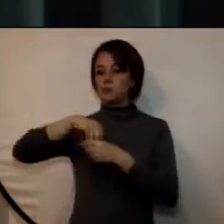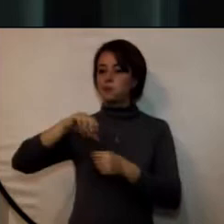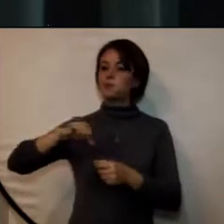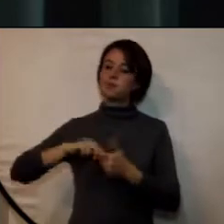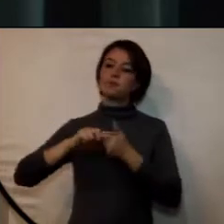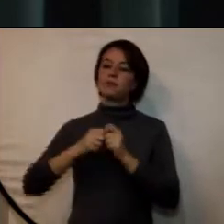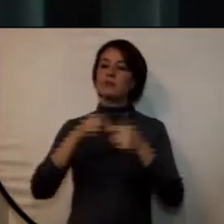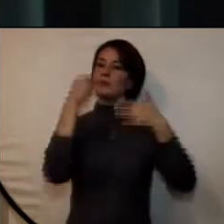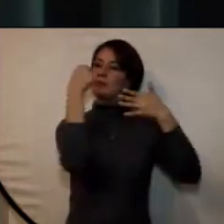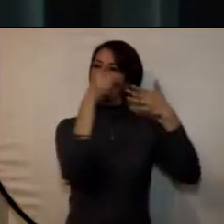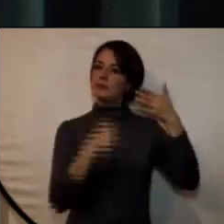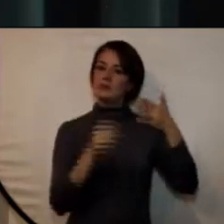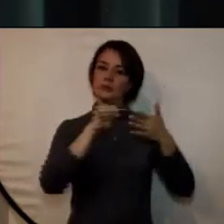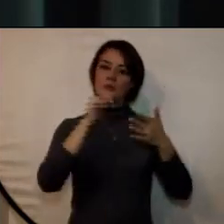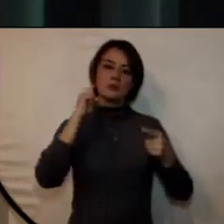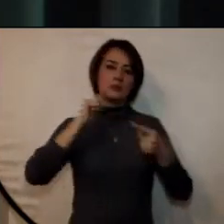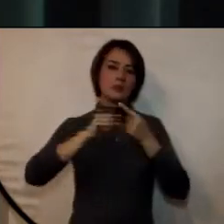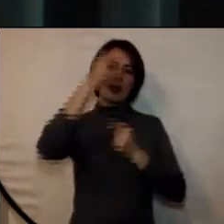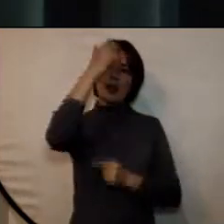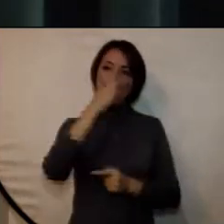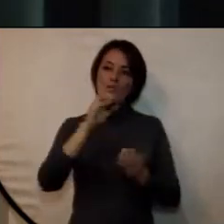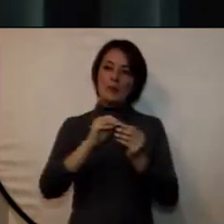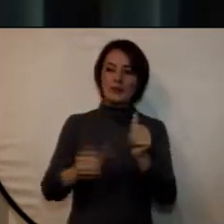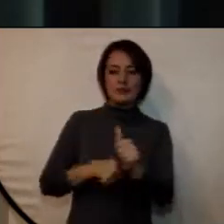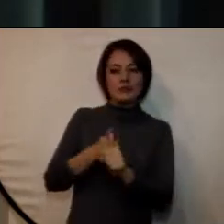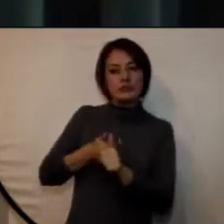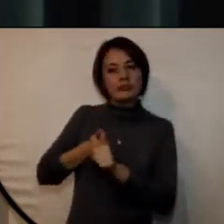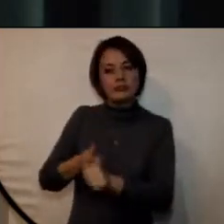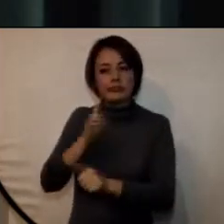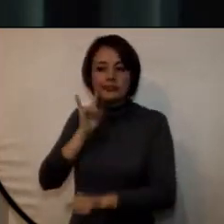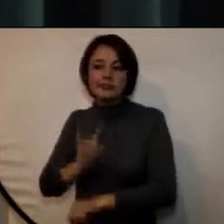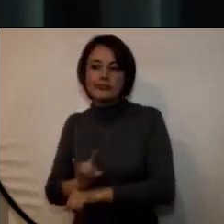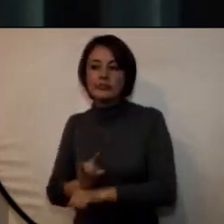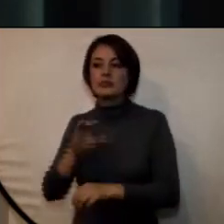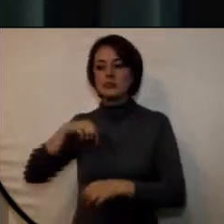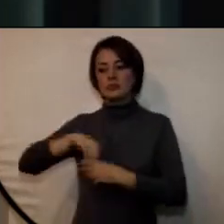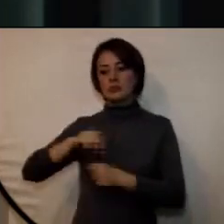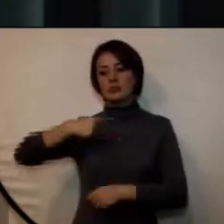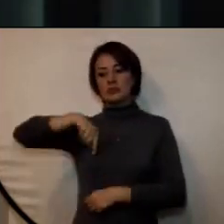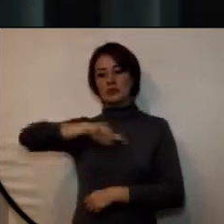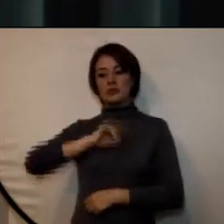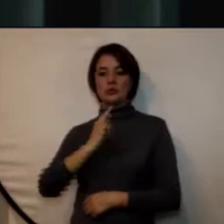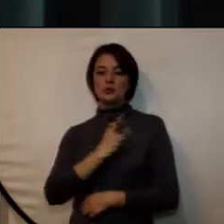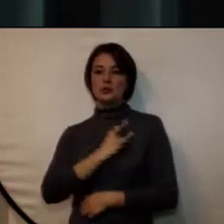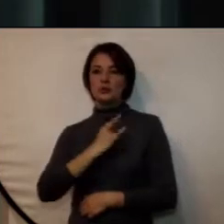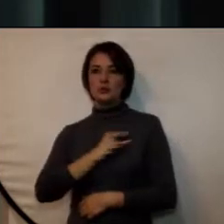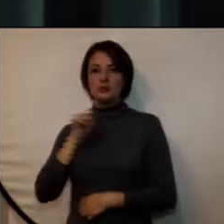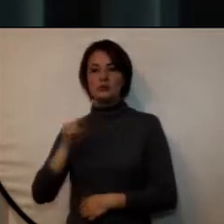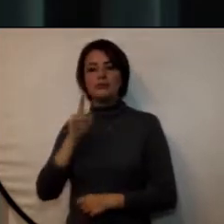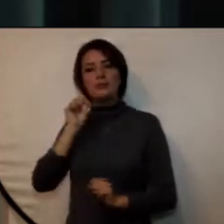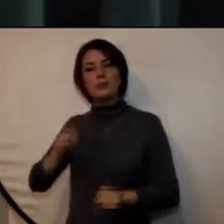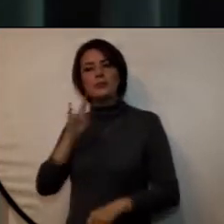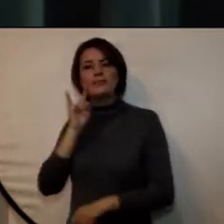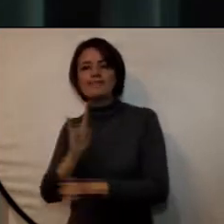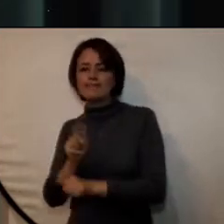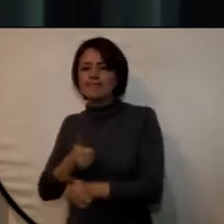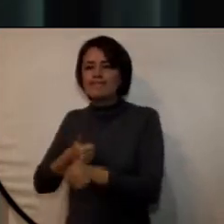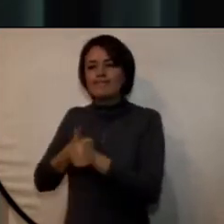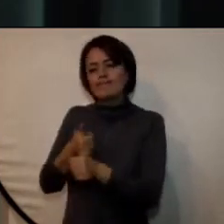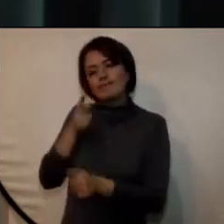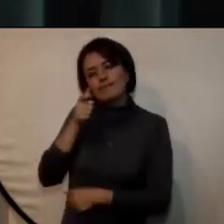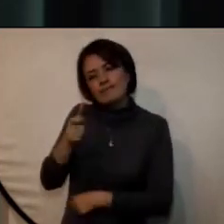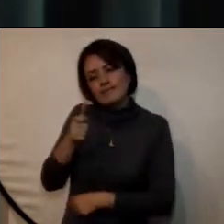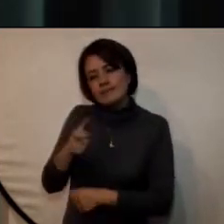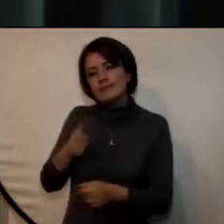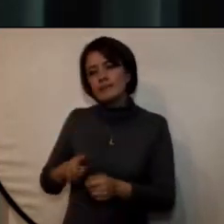propios parámetros de evaluación y seguimiento, que le permiten a la universidad monitorear permanentemente